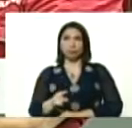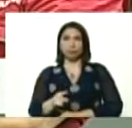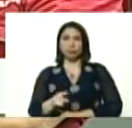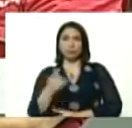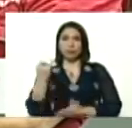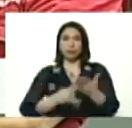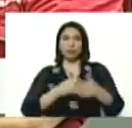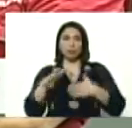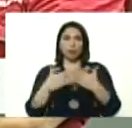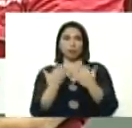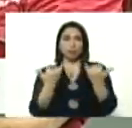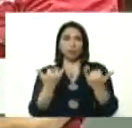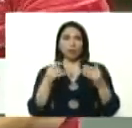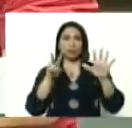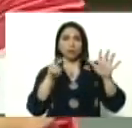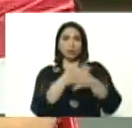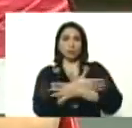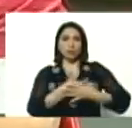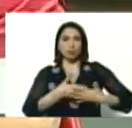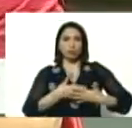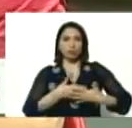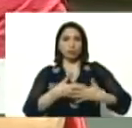hasta este instante, 7 millones,